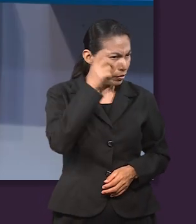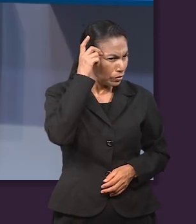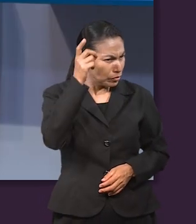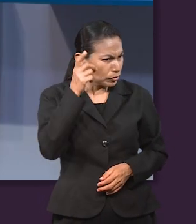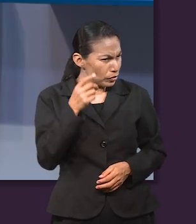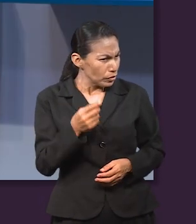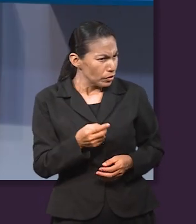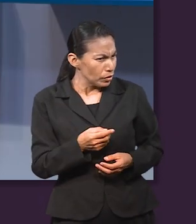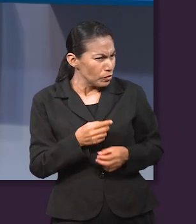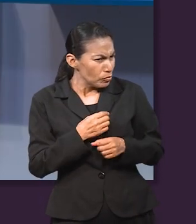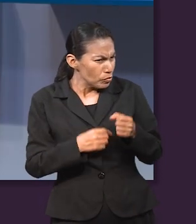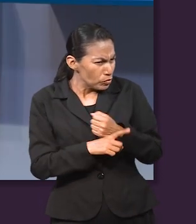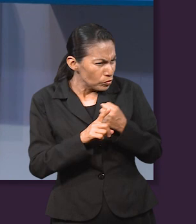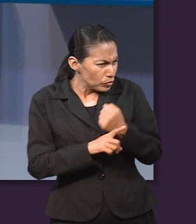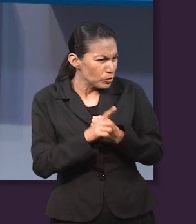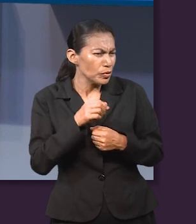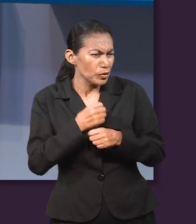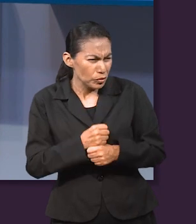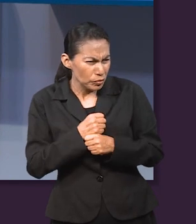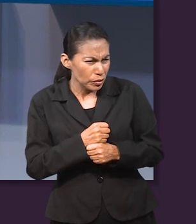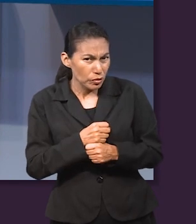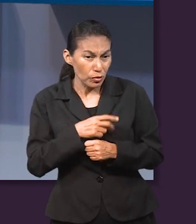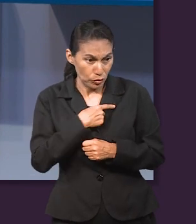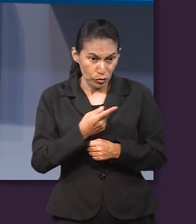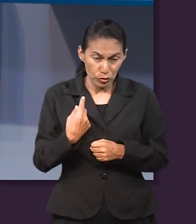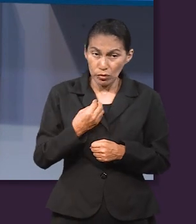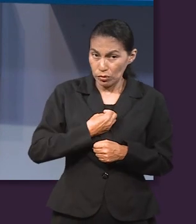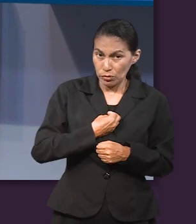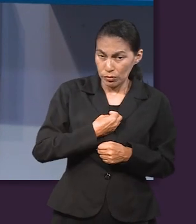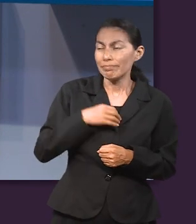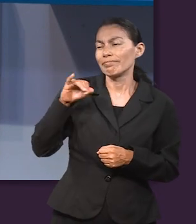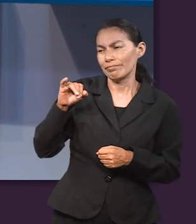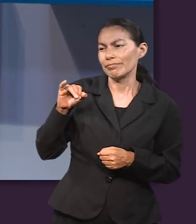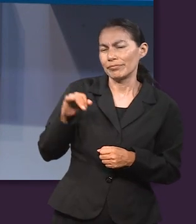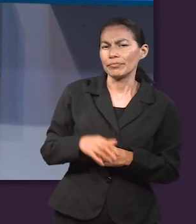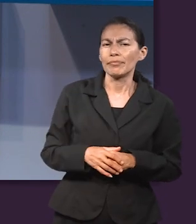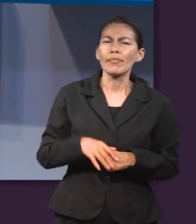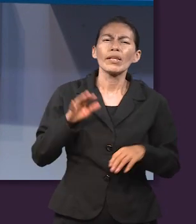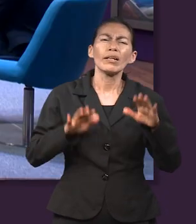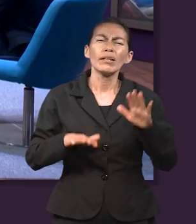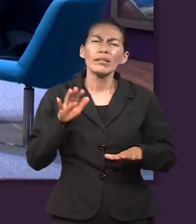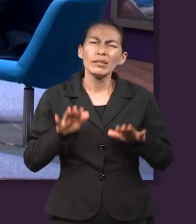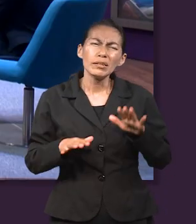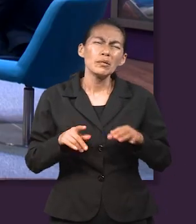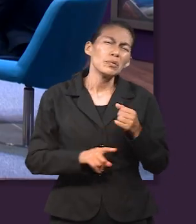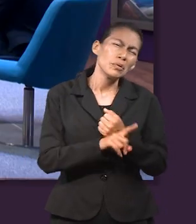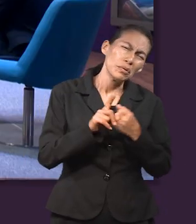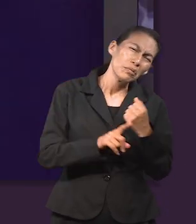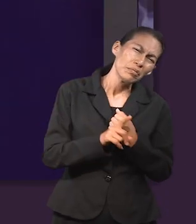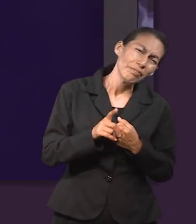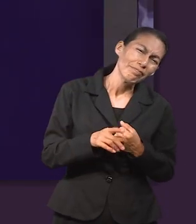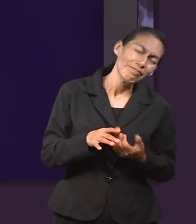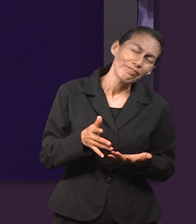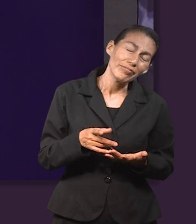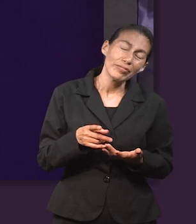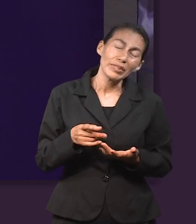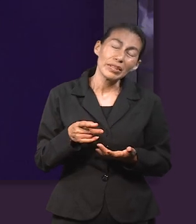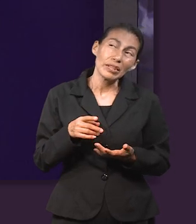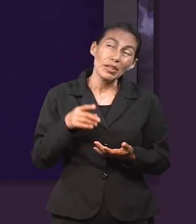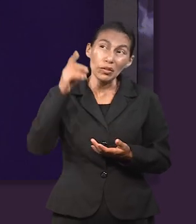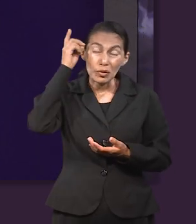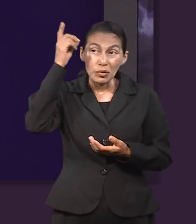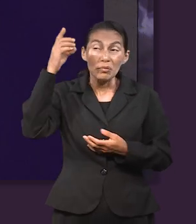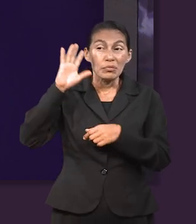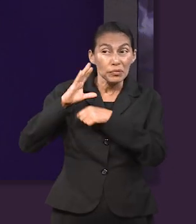nos coloca bajo la cantidad de calor suficiente. Necesario, que Él sabe que vamos a lograr. Creo que es algo que normalmente nosotros decimos cuando